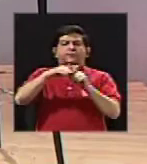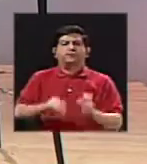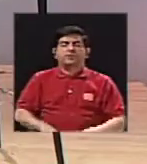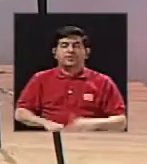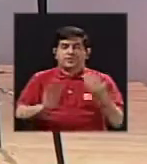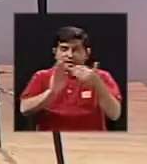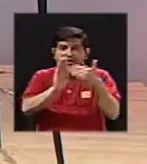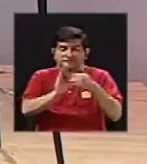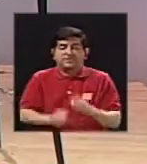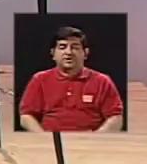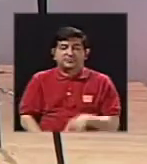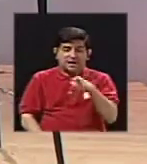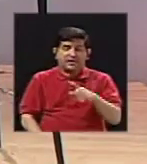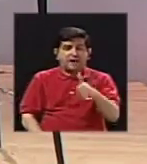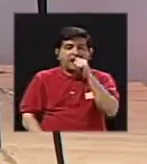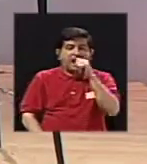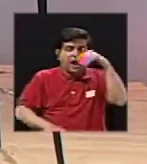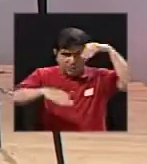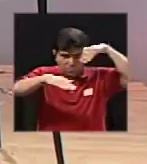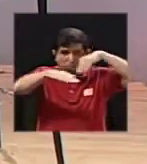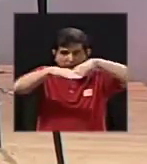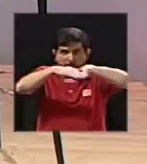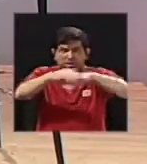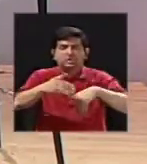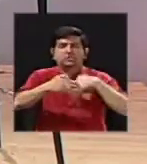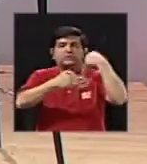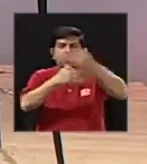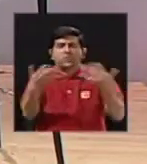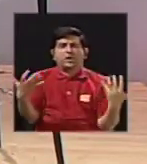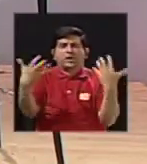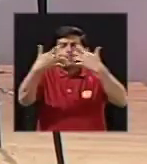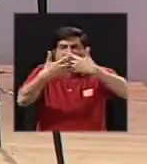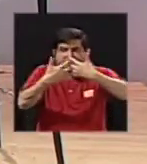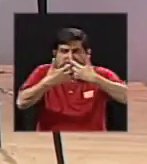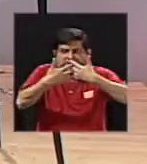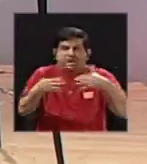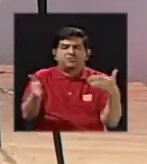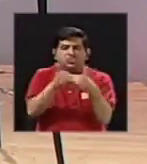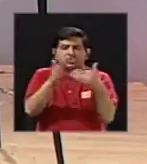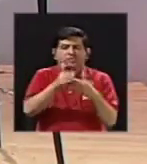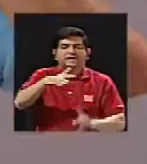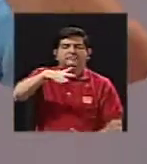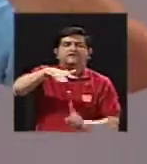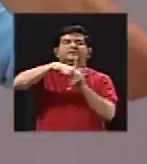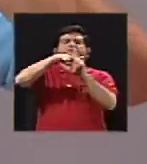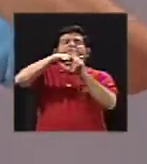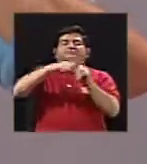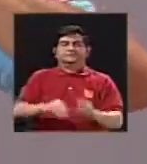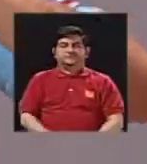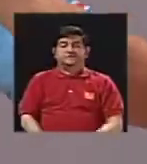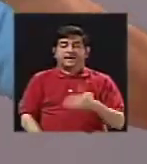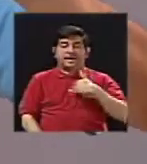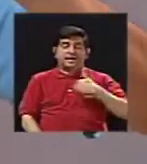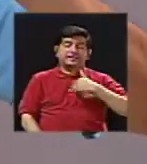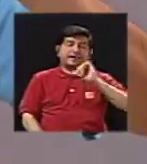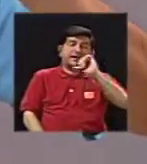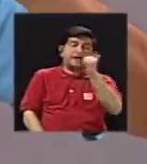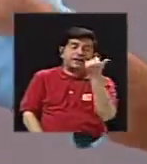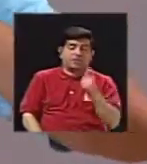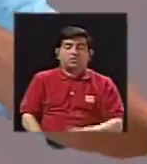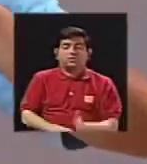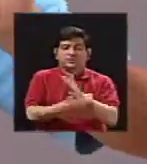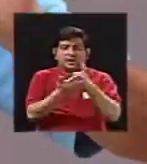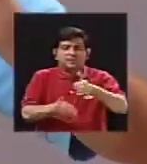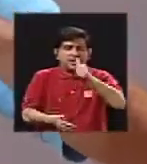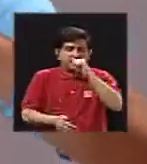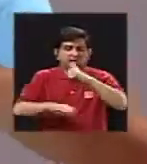regionales, ¿verdad?, agua subterránea, que luego estos se mezclan y vuelven a salir. Y luego tengo otro cuerpo de